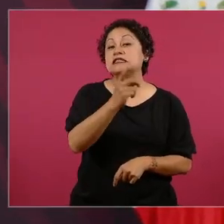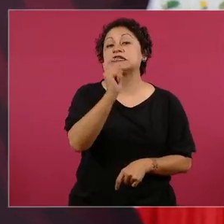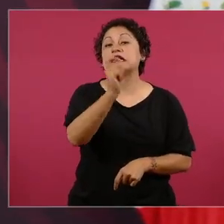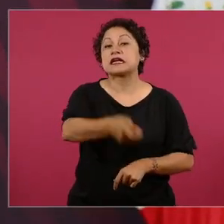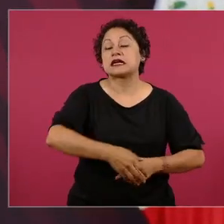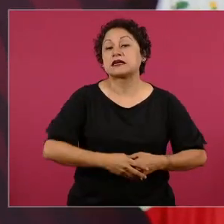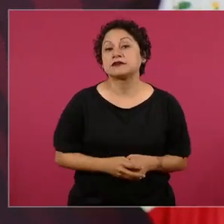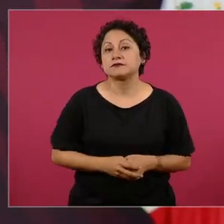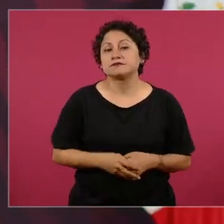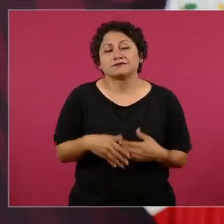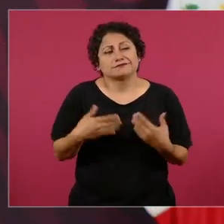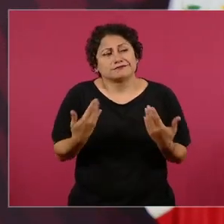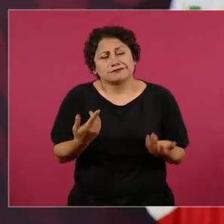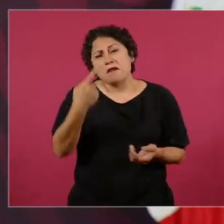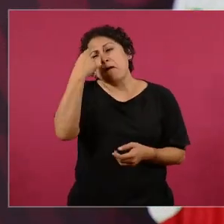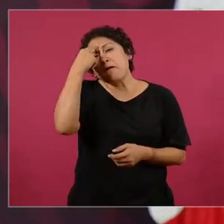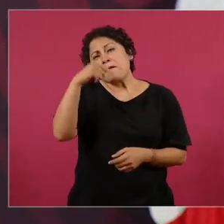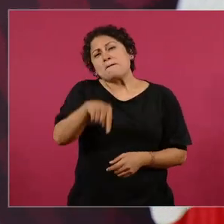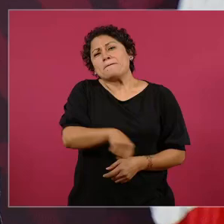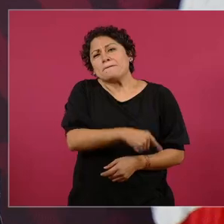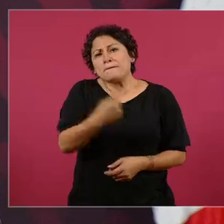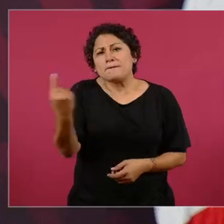este mejor